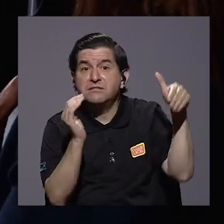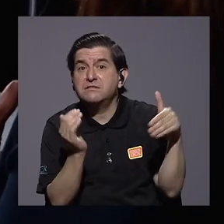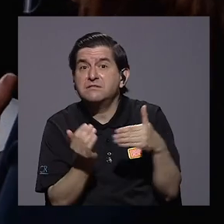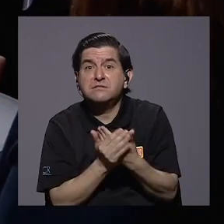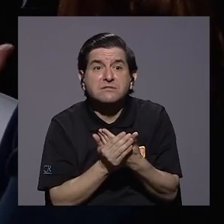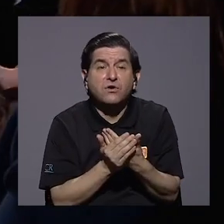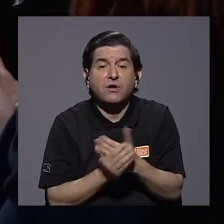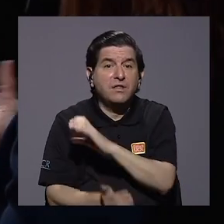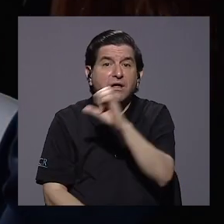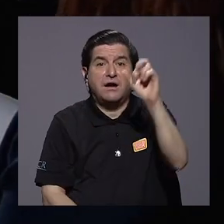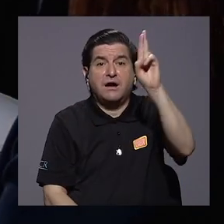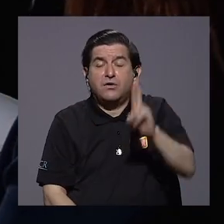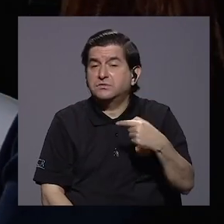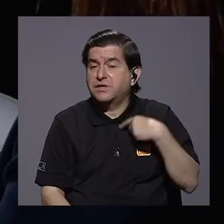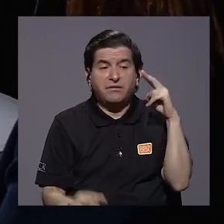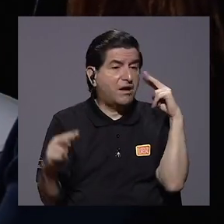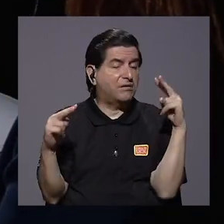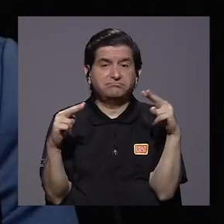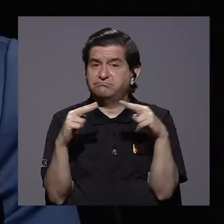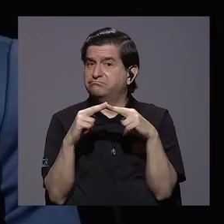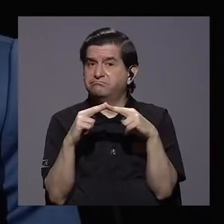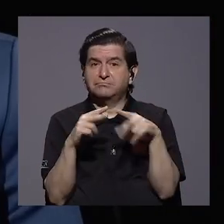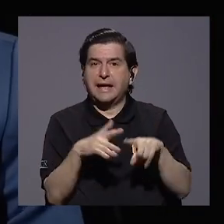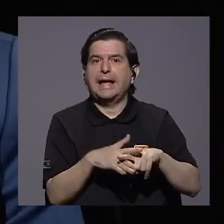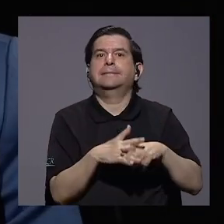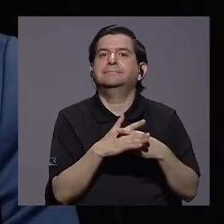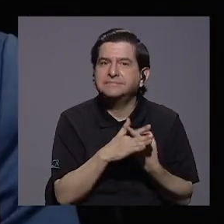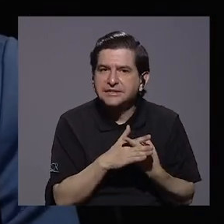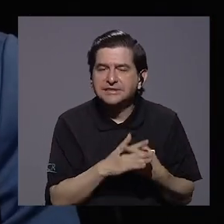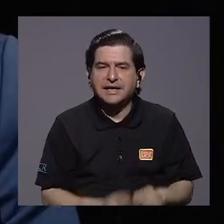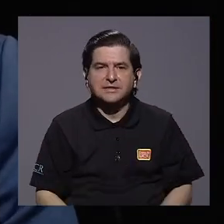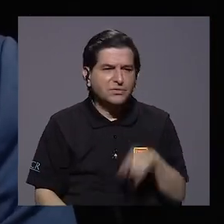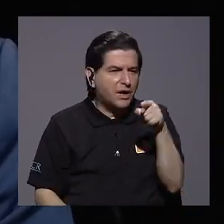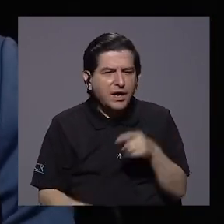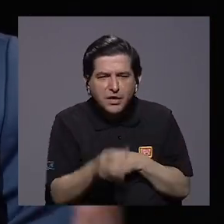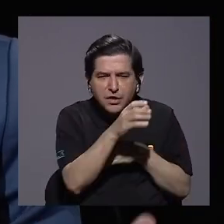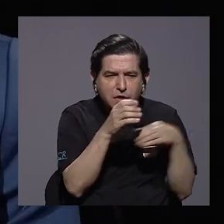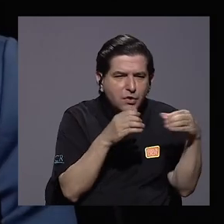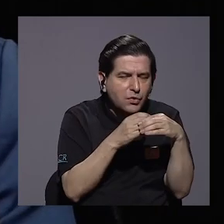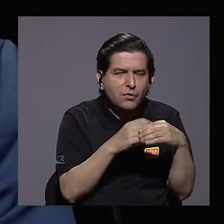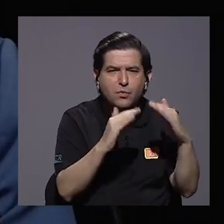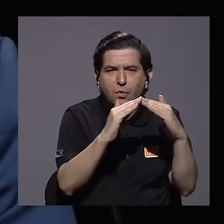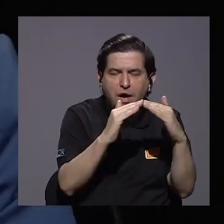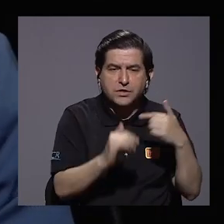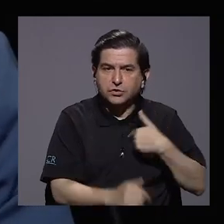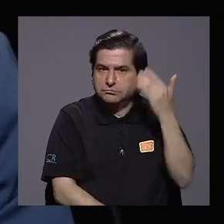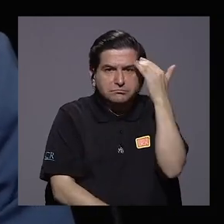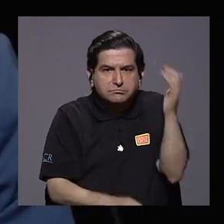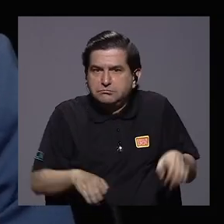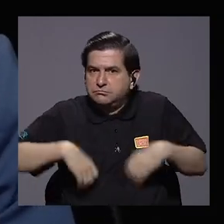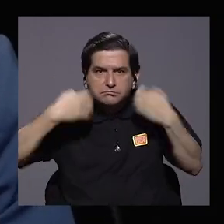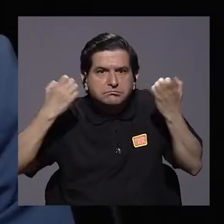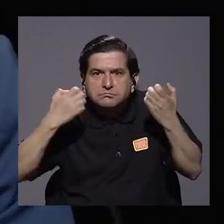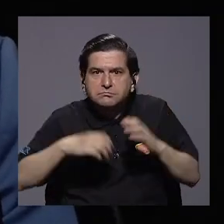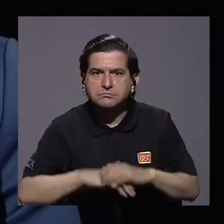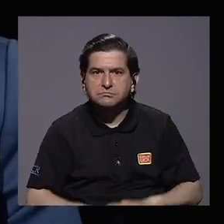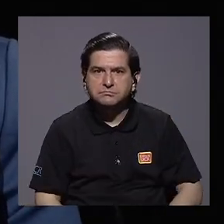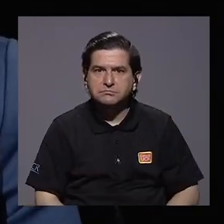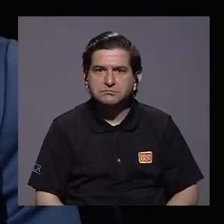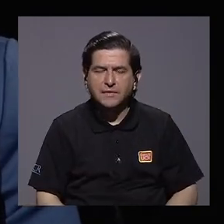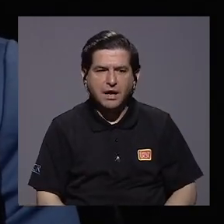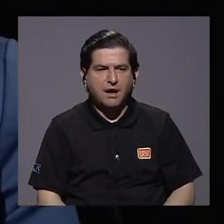una Costa Rica que yo no conocía, empezando por ejemplo con cuarterías que yo no sabía que existían, me di cuenta que